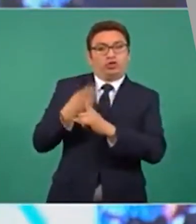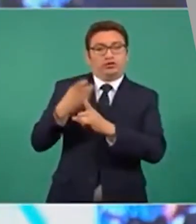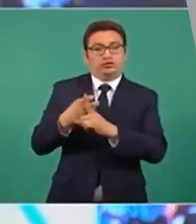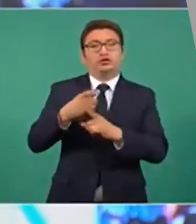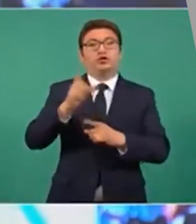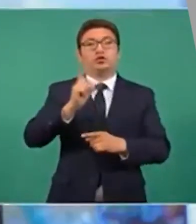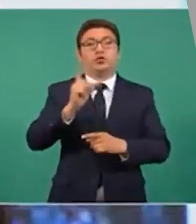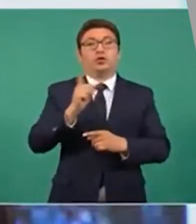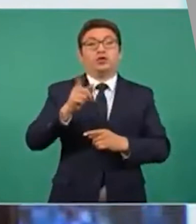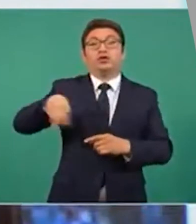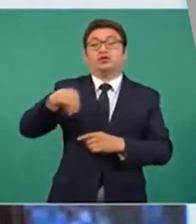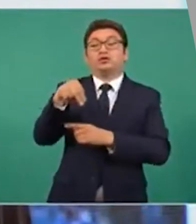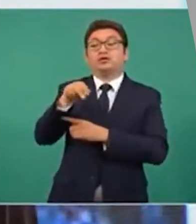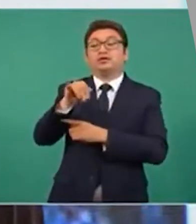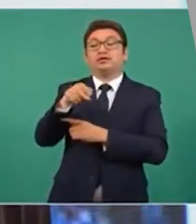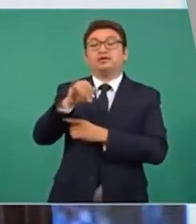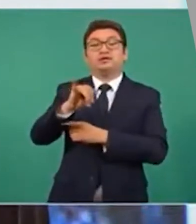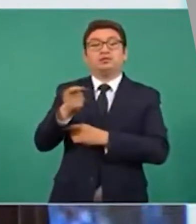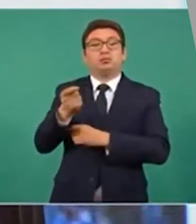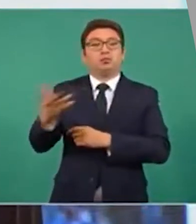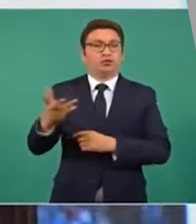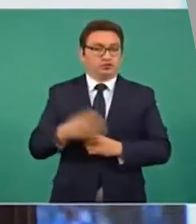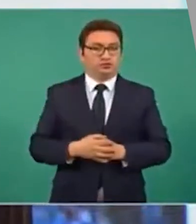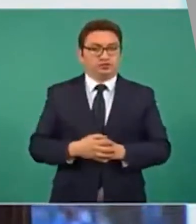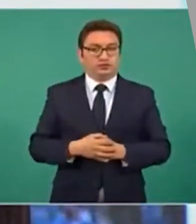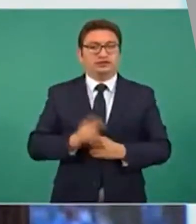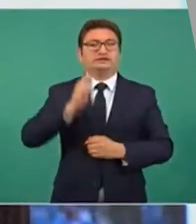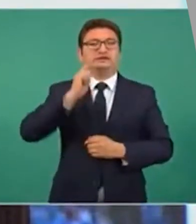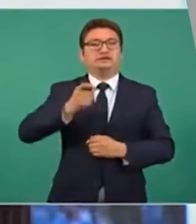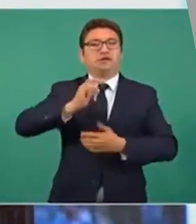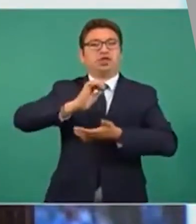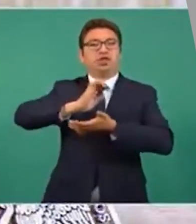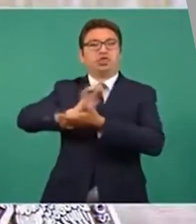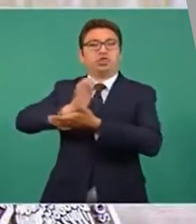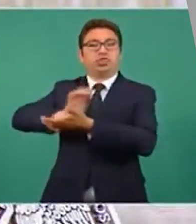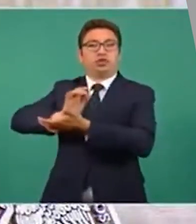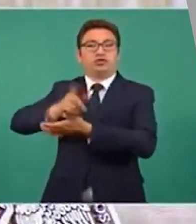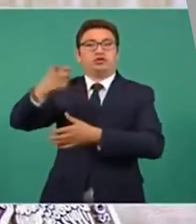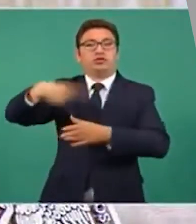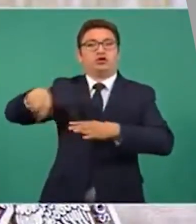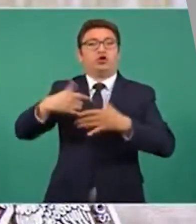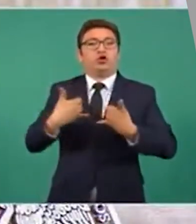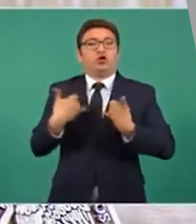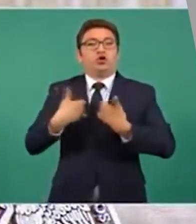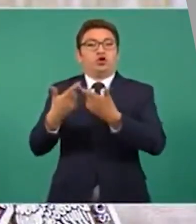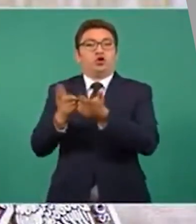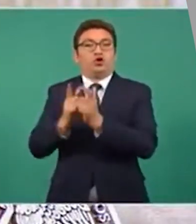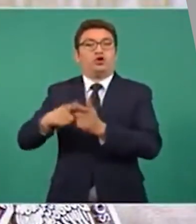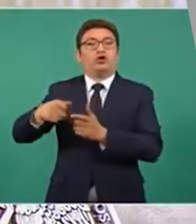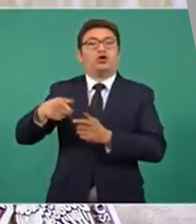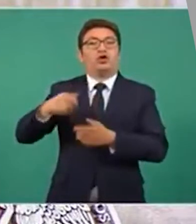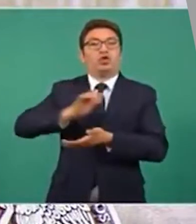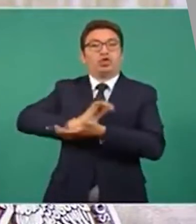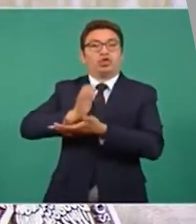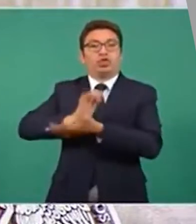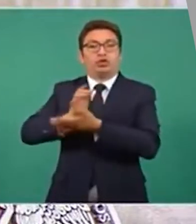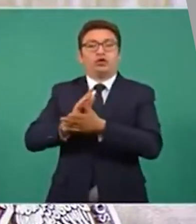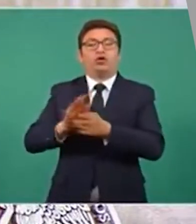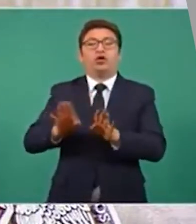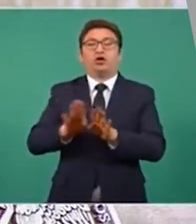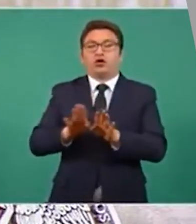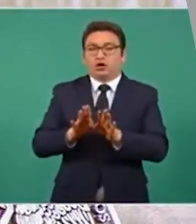comunicación al llamarlos ninis. Al hacerlo discriminan a un sector de la población y promueven el clasismo.